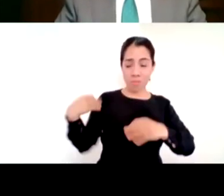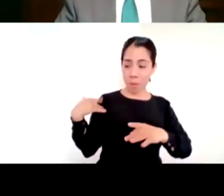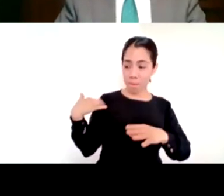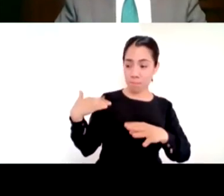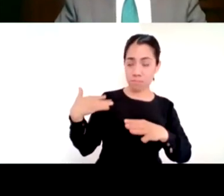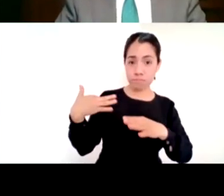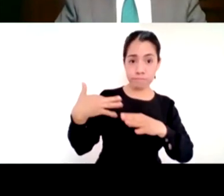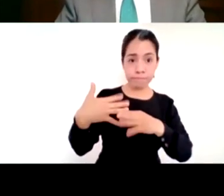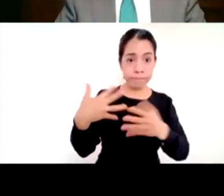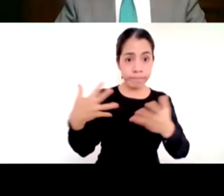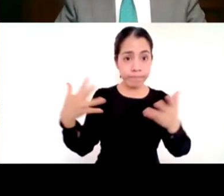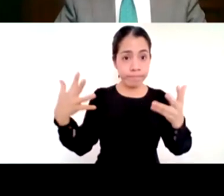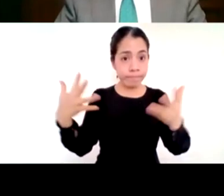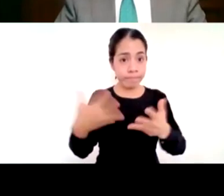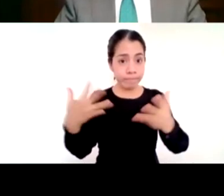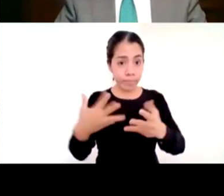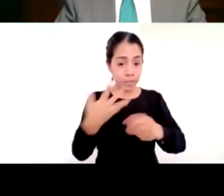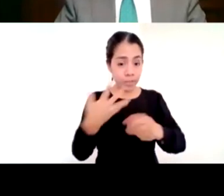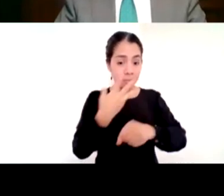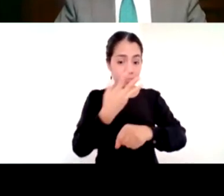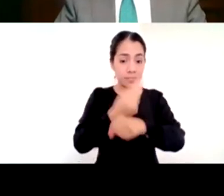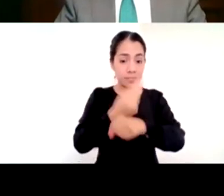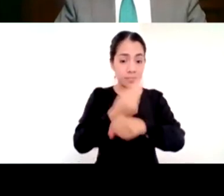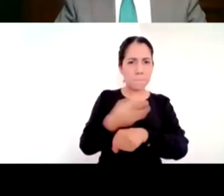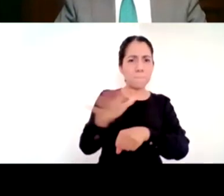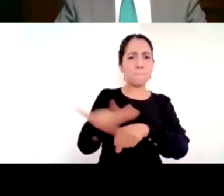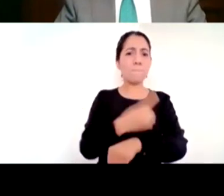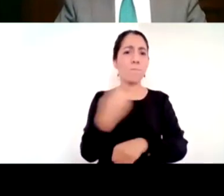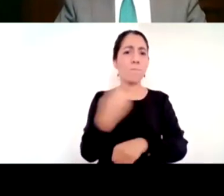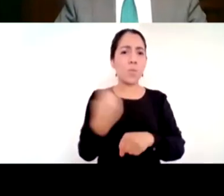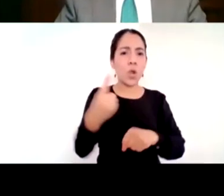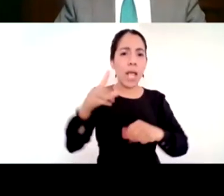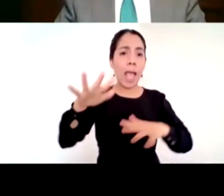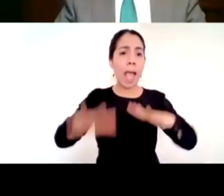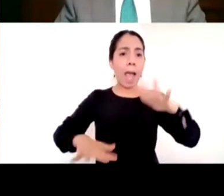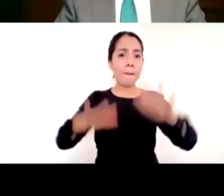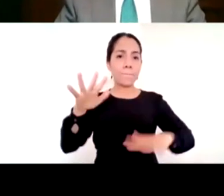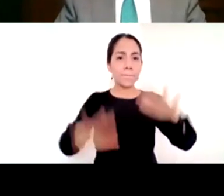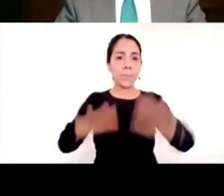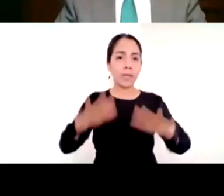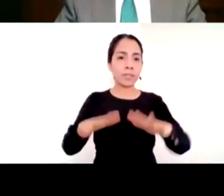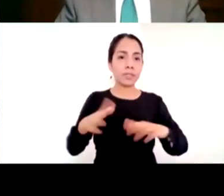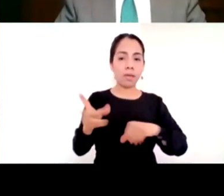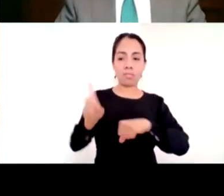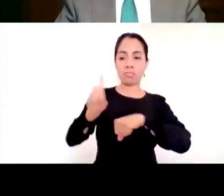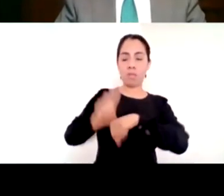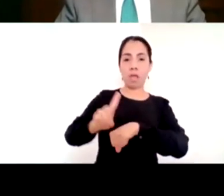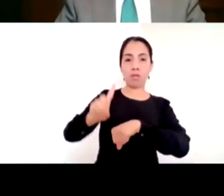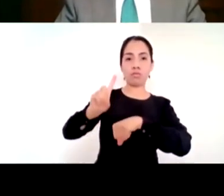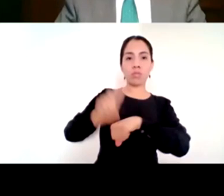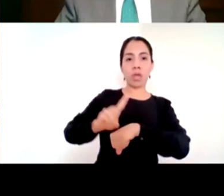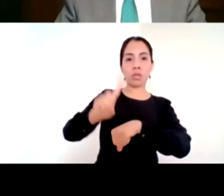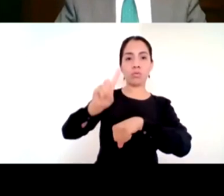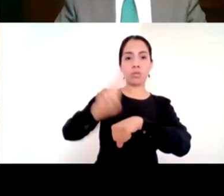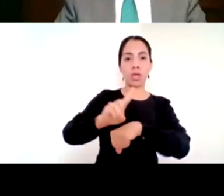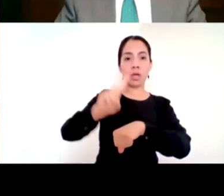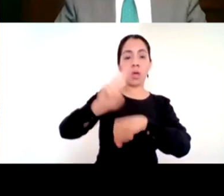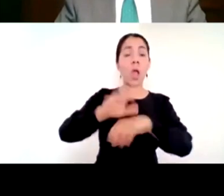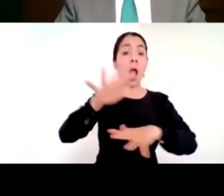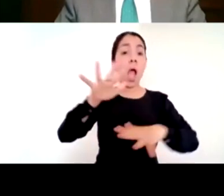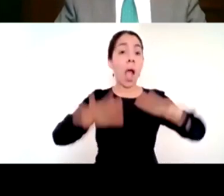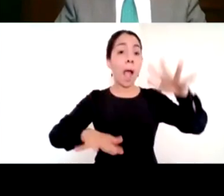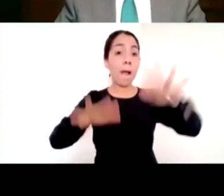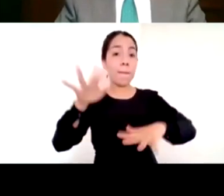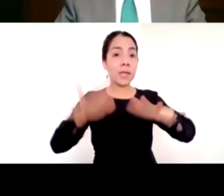Porque a veces en la cotidianidad, como lo señalaba el secretario, perdemos la visión de nuestro